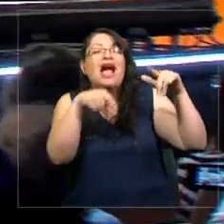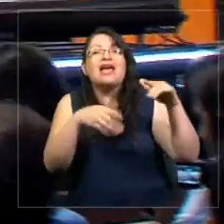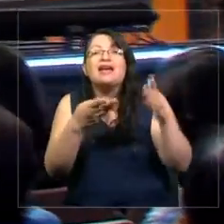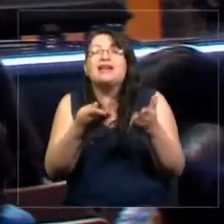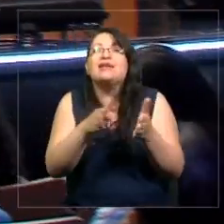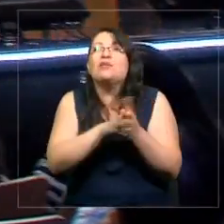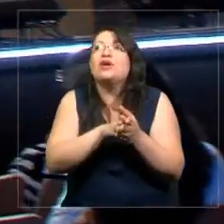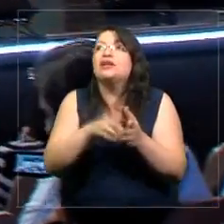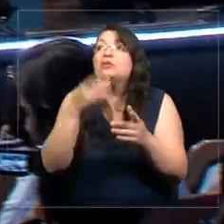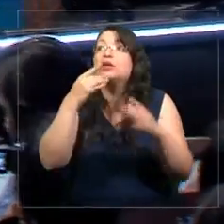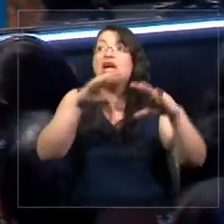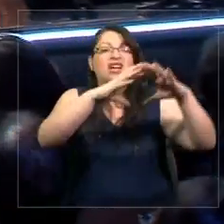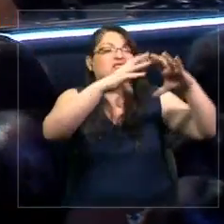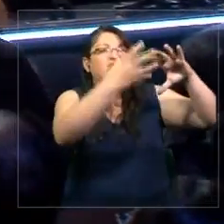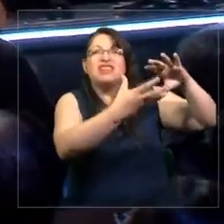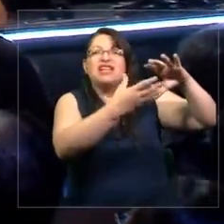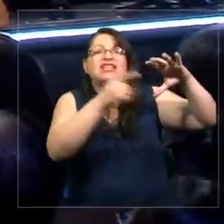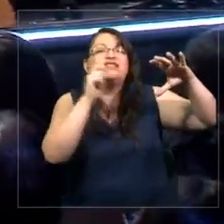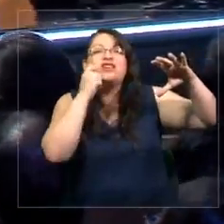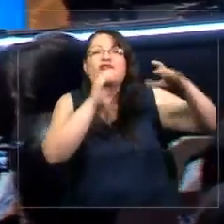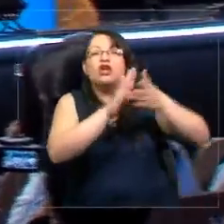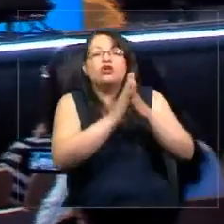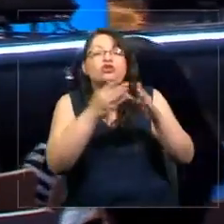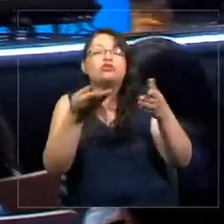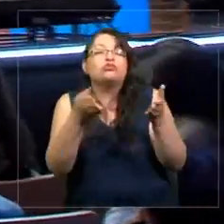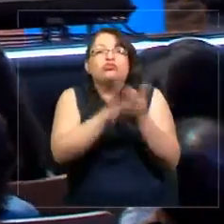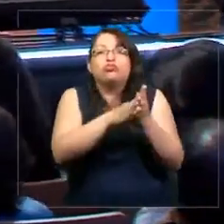esto es pura erosión, esta es pura muerte, ¿cierto?